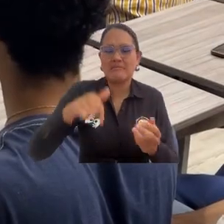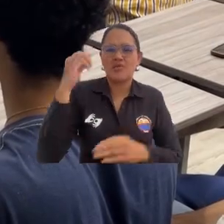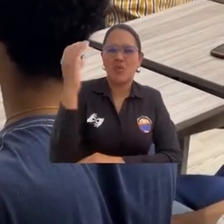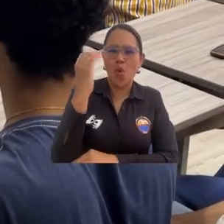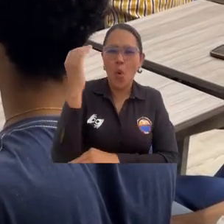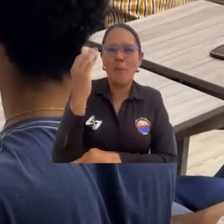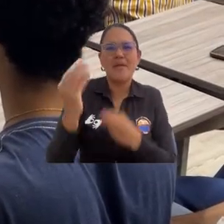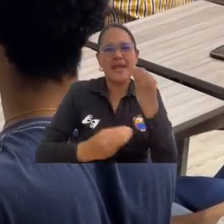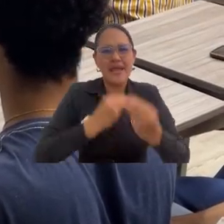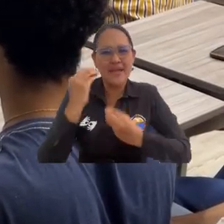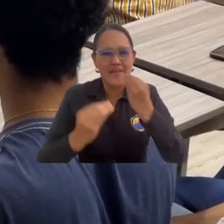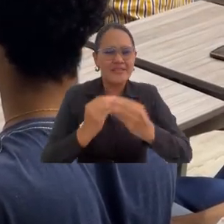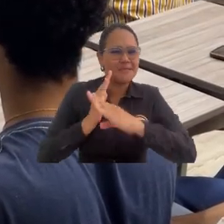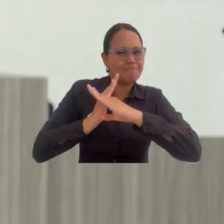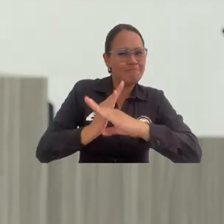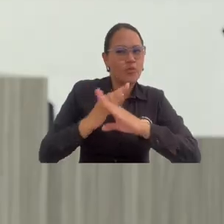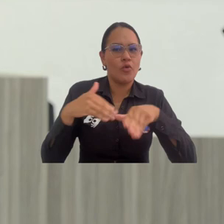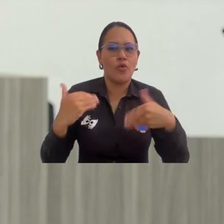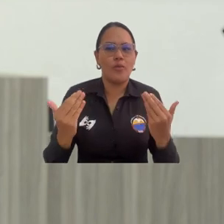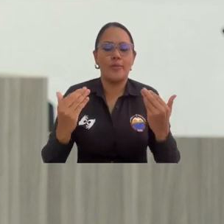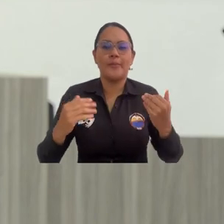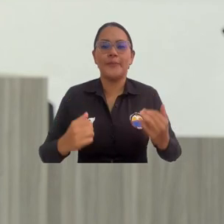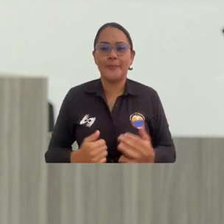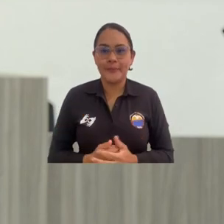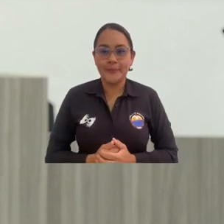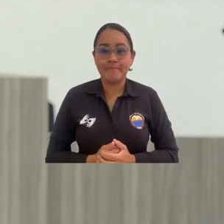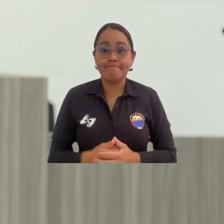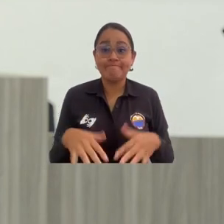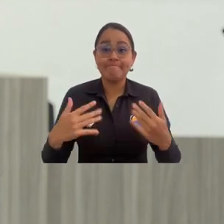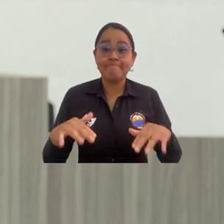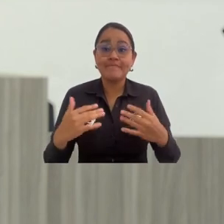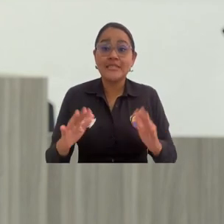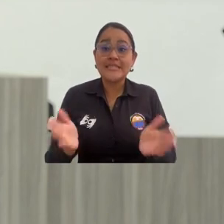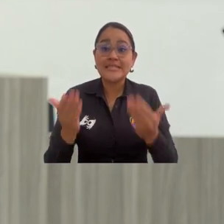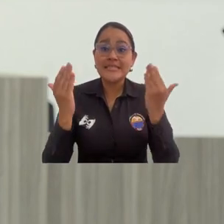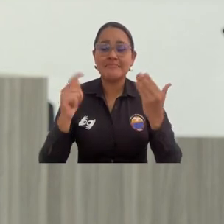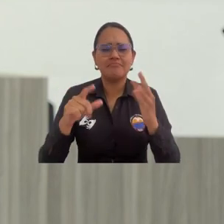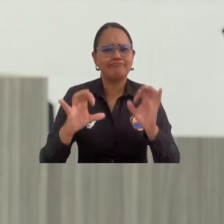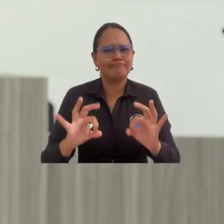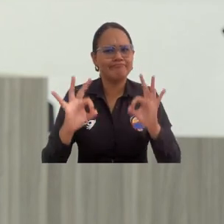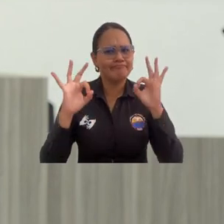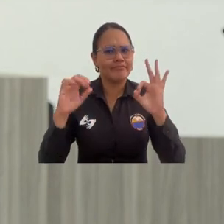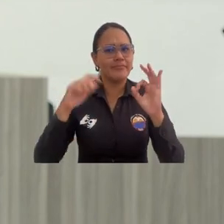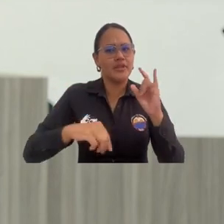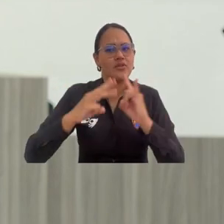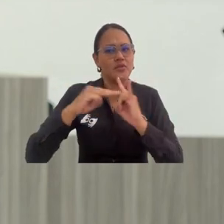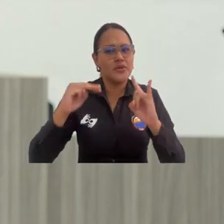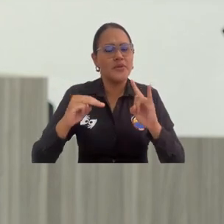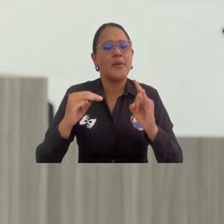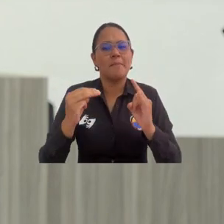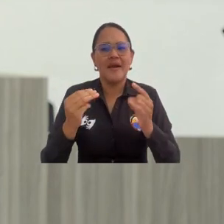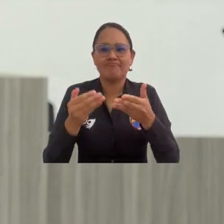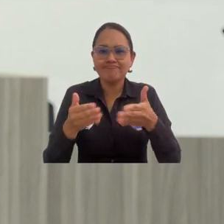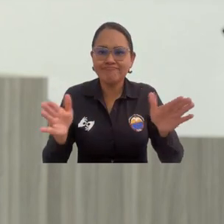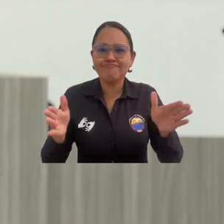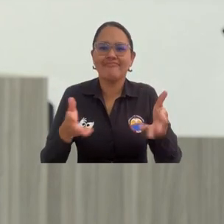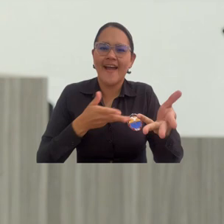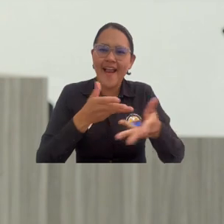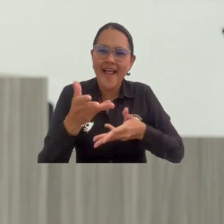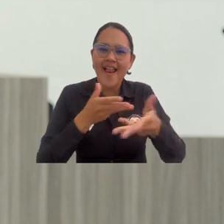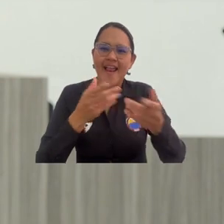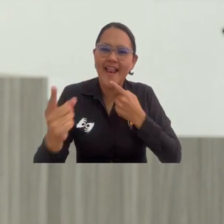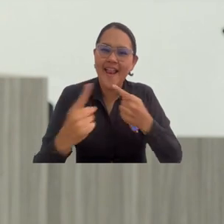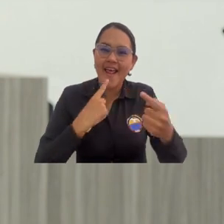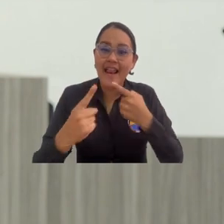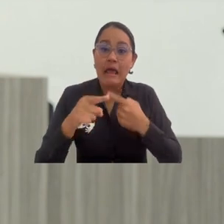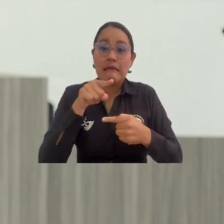y los mecanismos de prevención. Me parece excelente que en nuestra universidad habrán espacios de diálogo